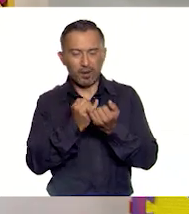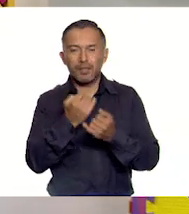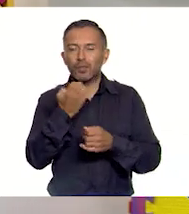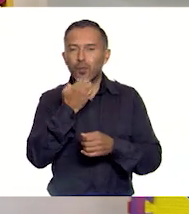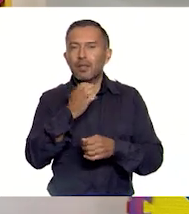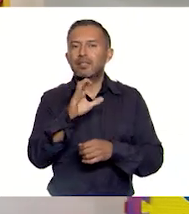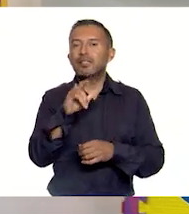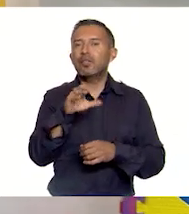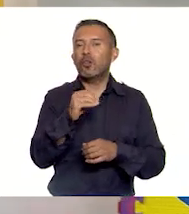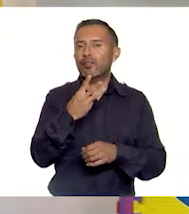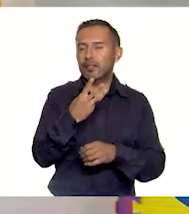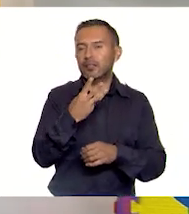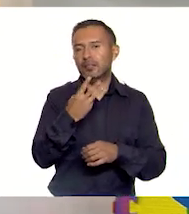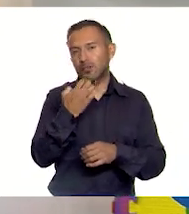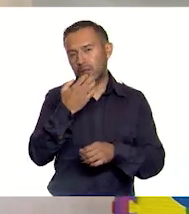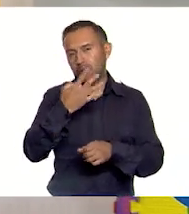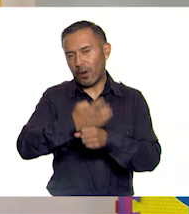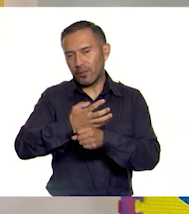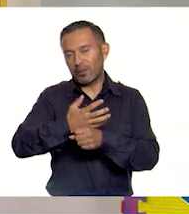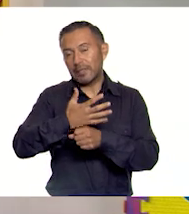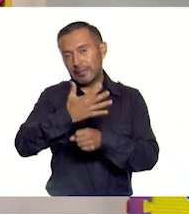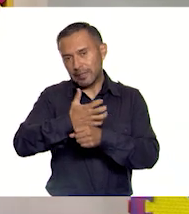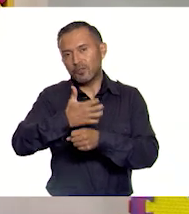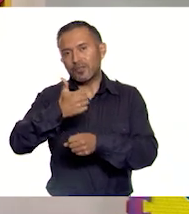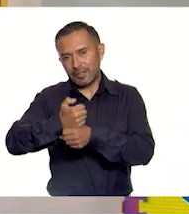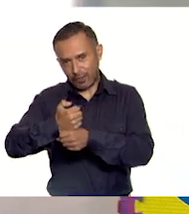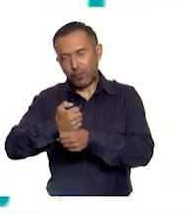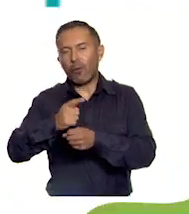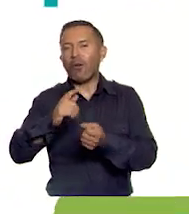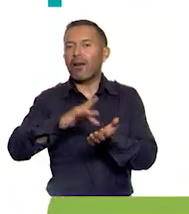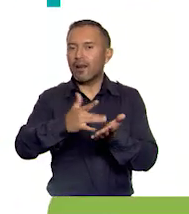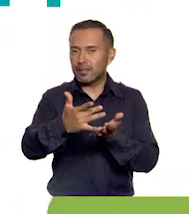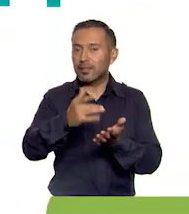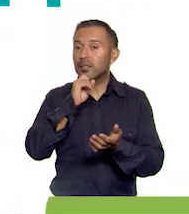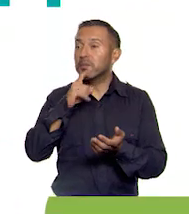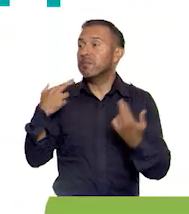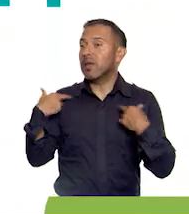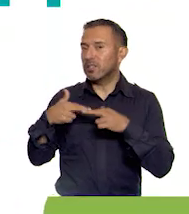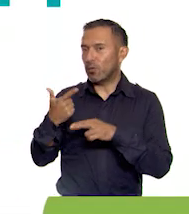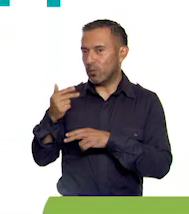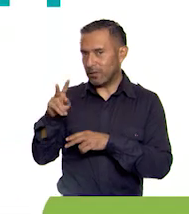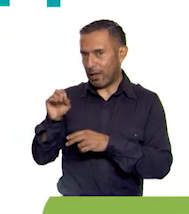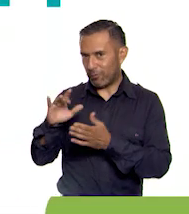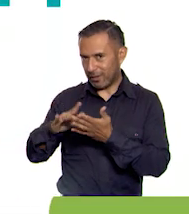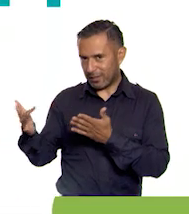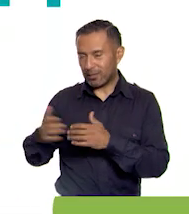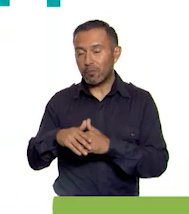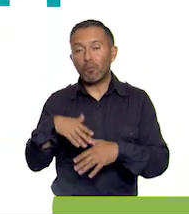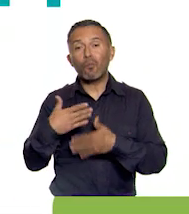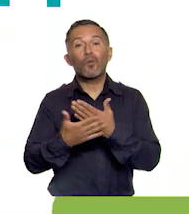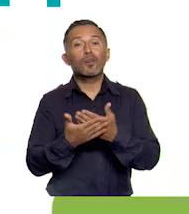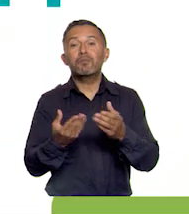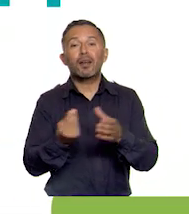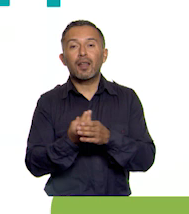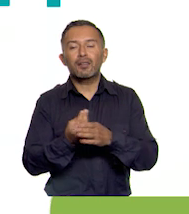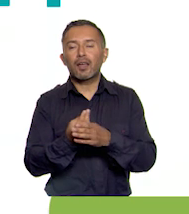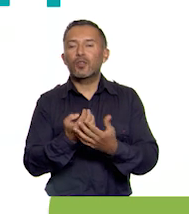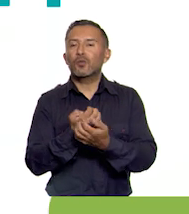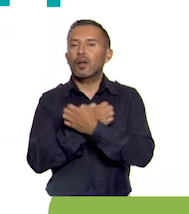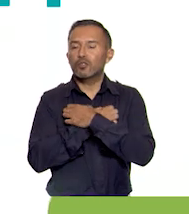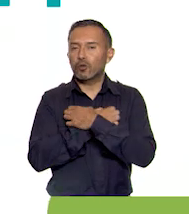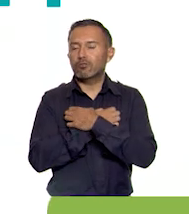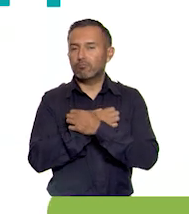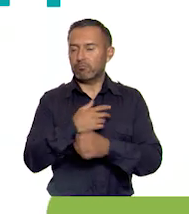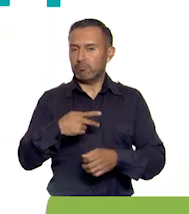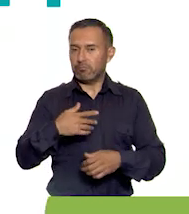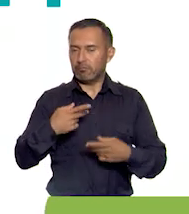y 6º grado de primaria, el espacio, y al maestro Gustavo también. Bien, continuamos con educación socioemocional de